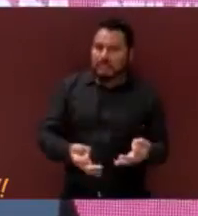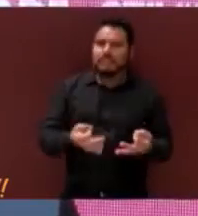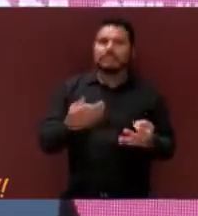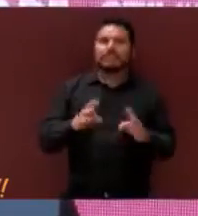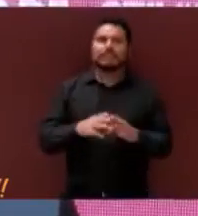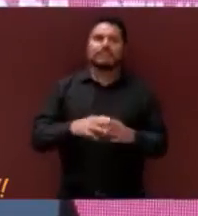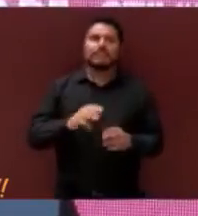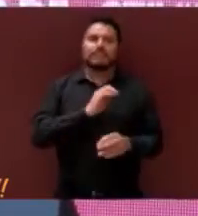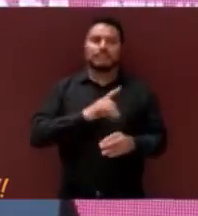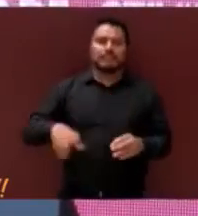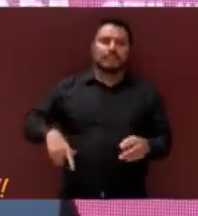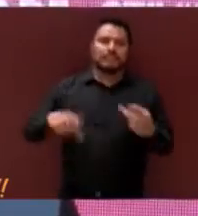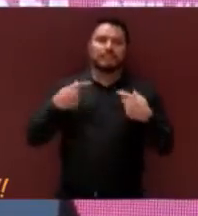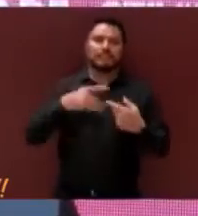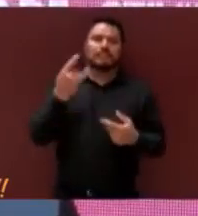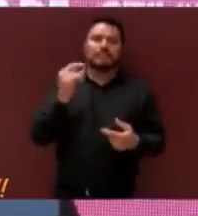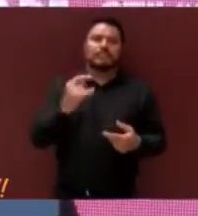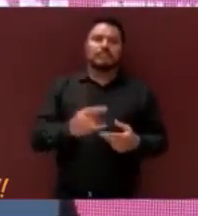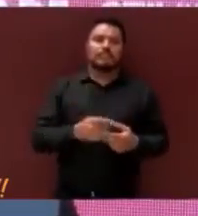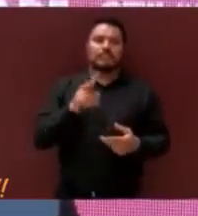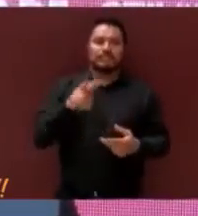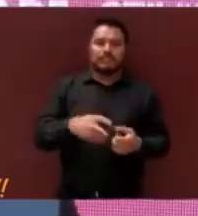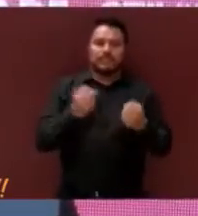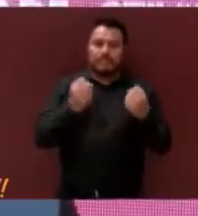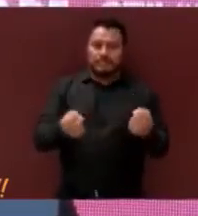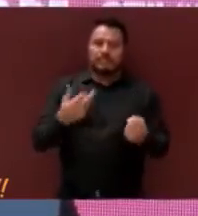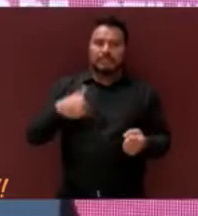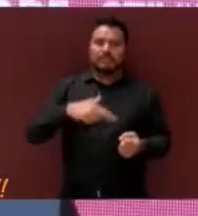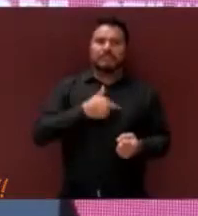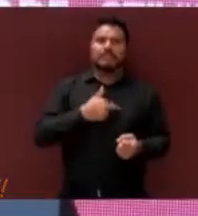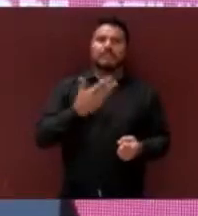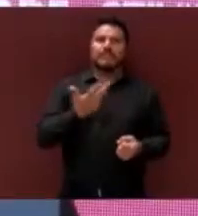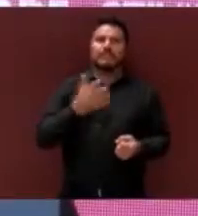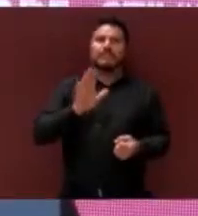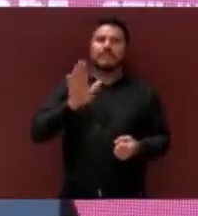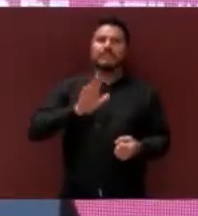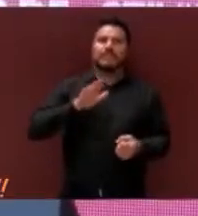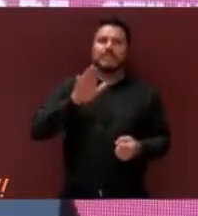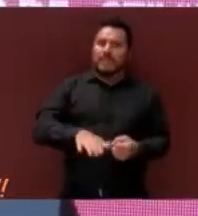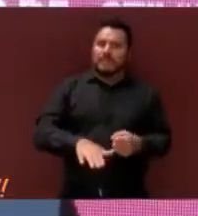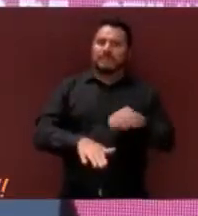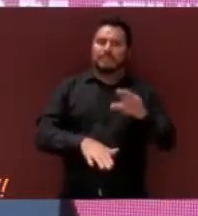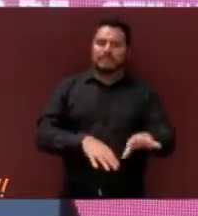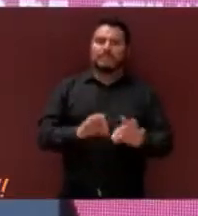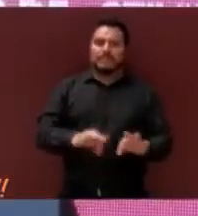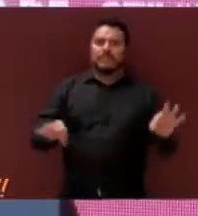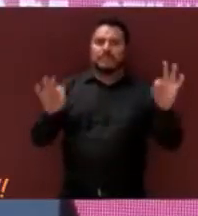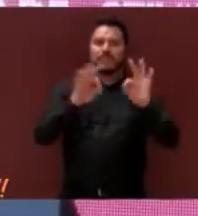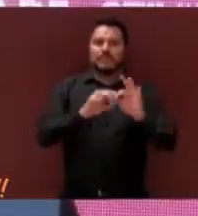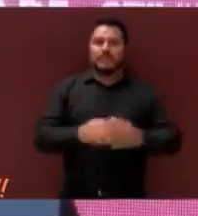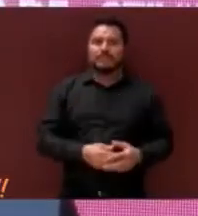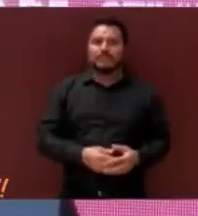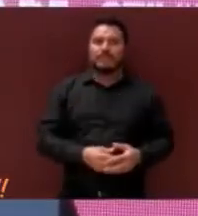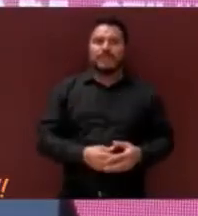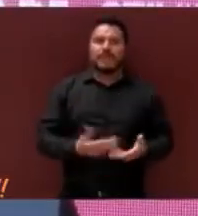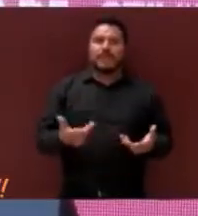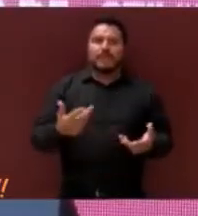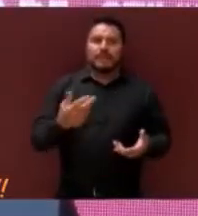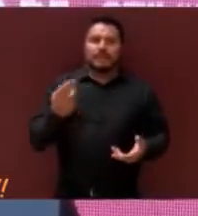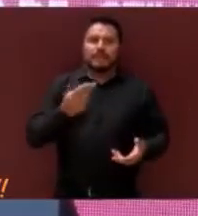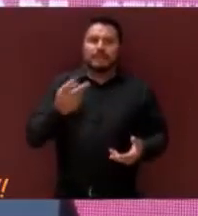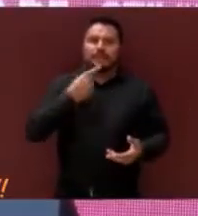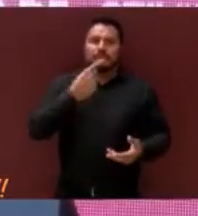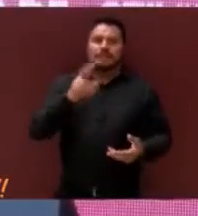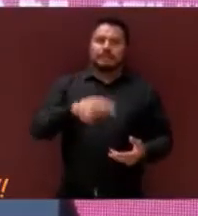municipio y los tijuanenses. Sin duda, dimos un paso muy importante. Tengo que externar mi infinito